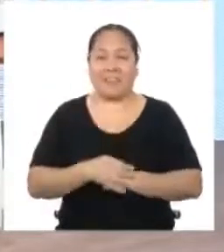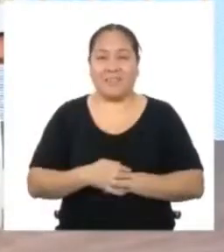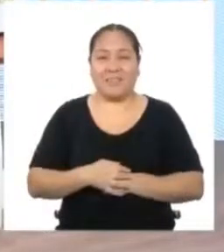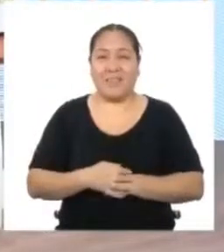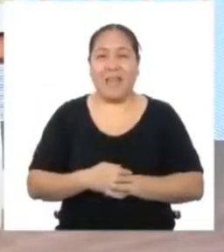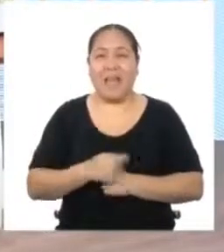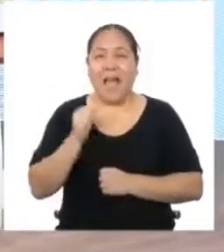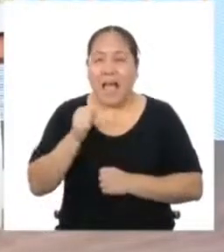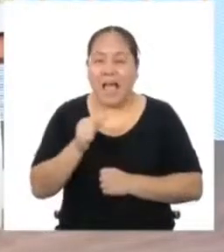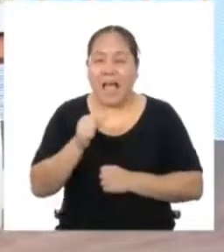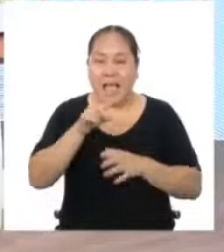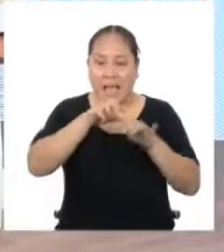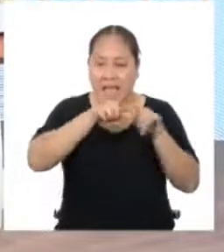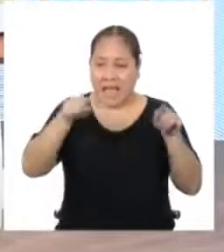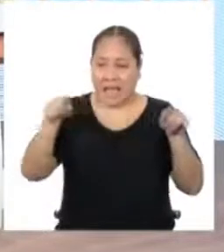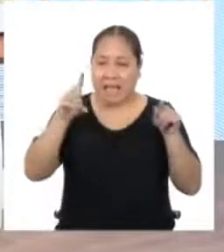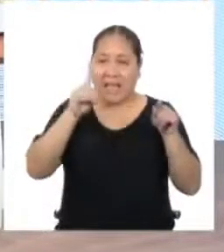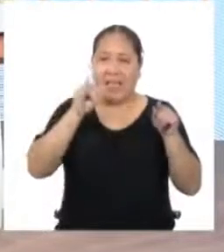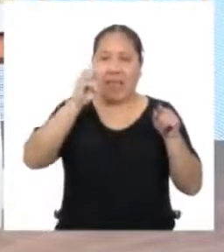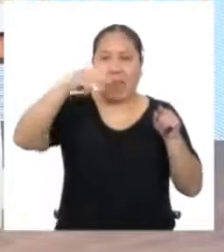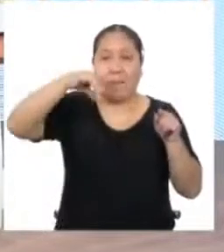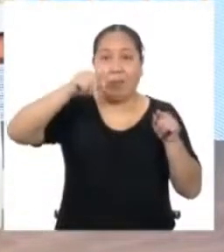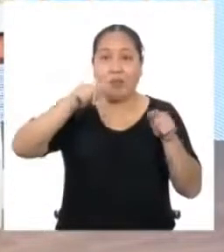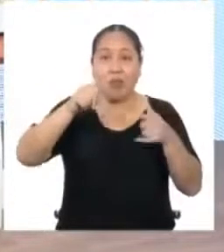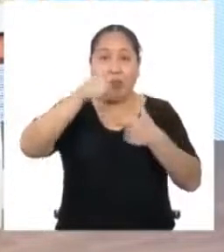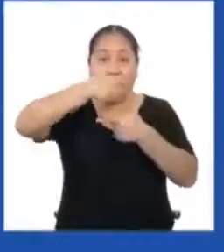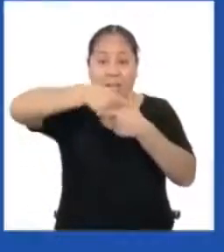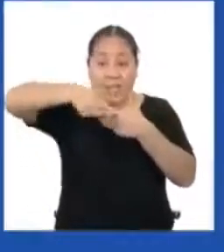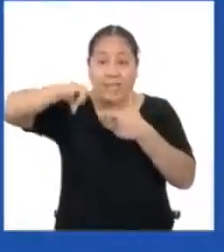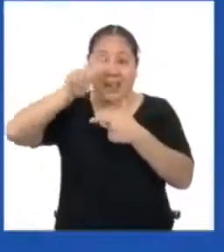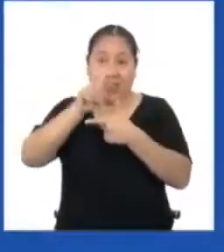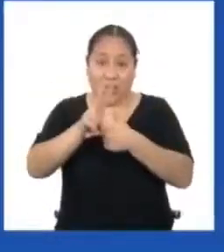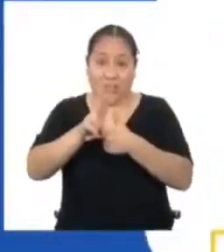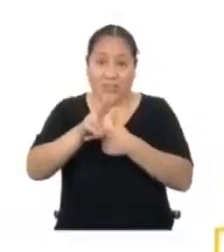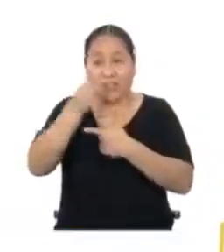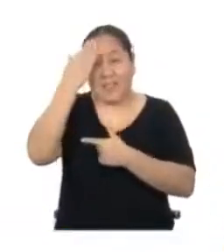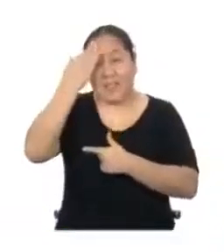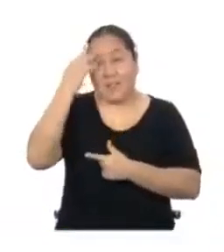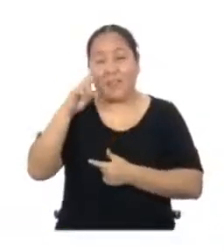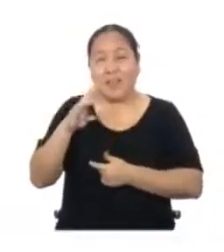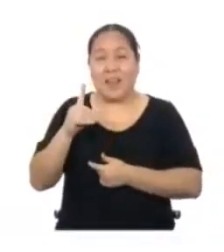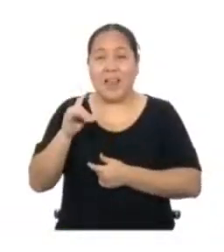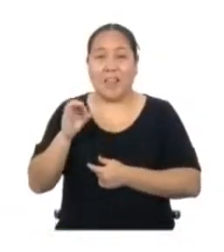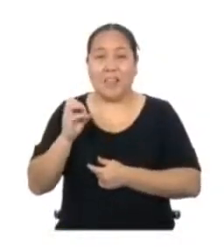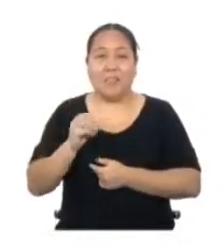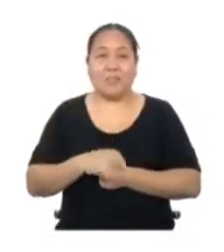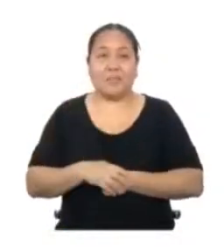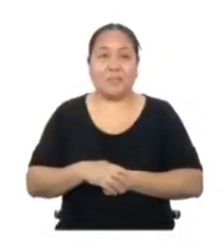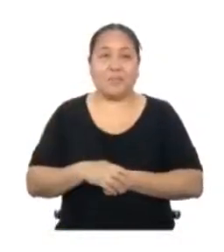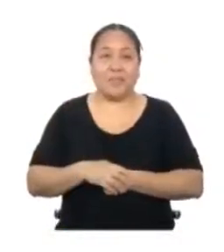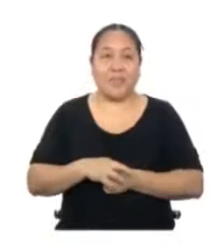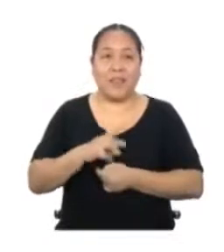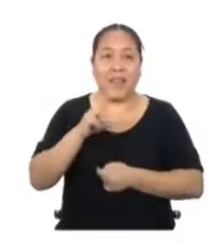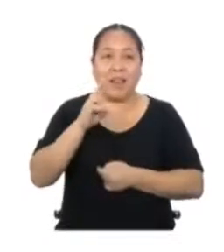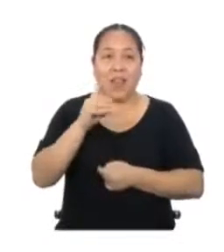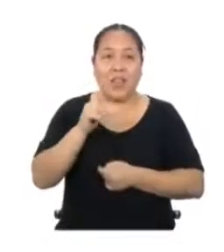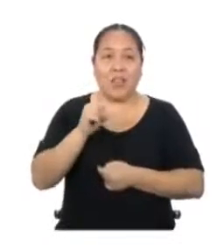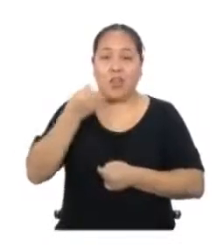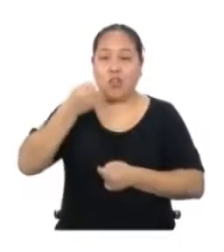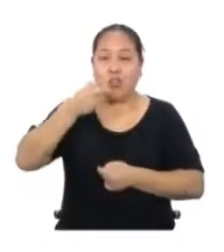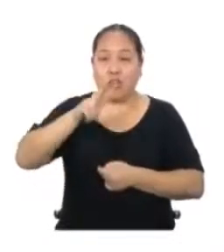tenemos que dividir el diámetro 25,5 milímetros entre dos El radio es 12